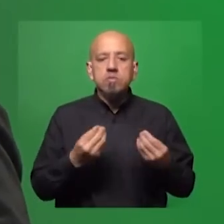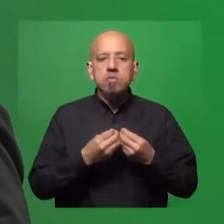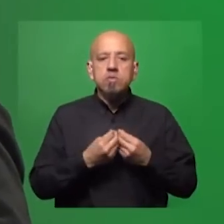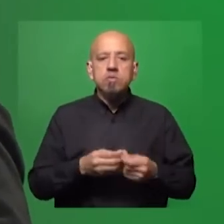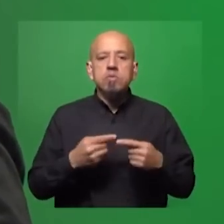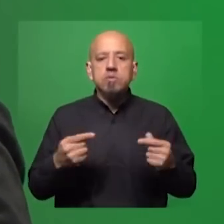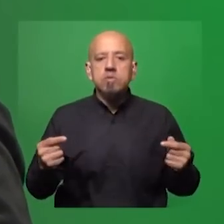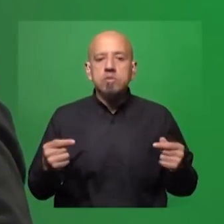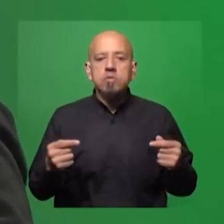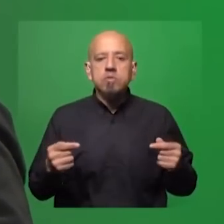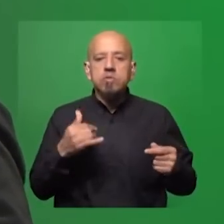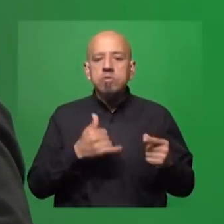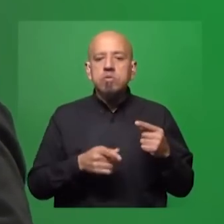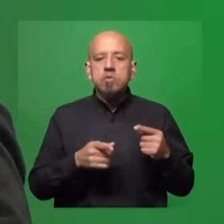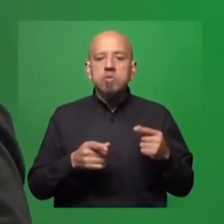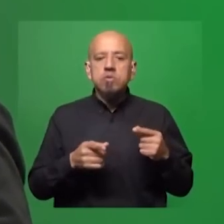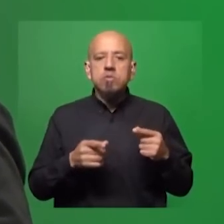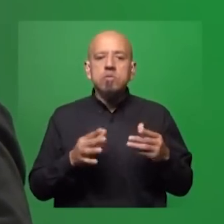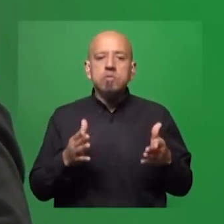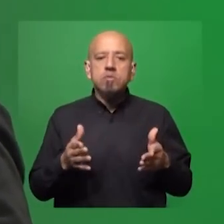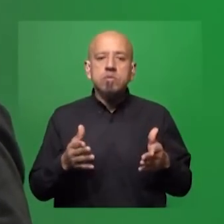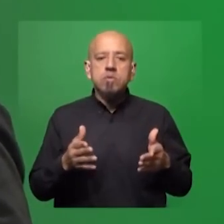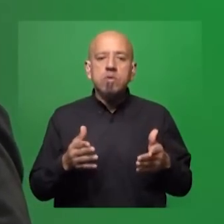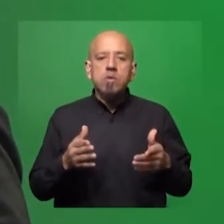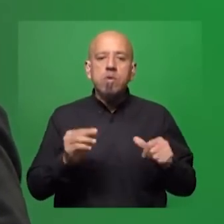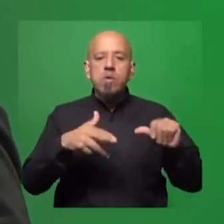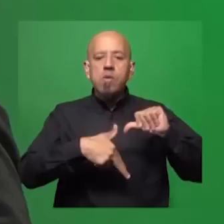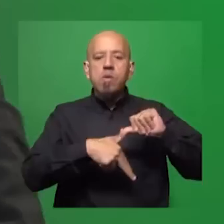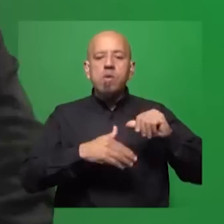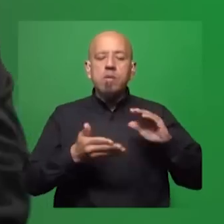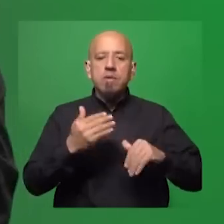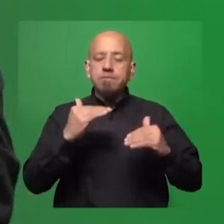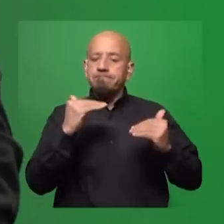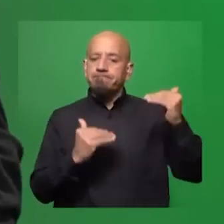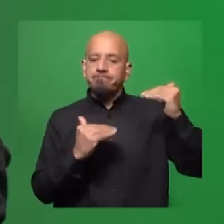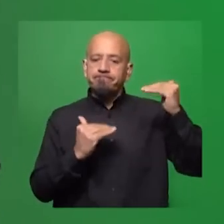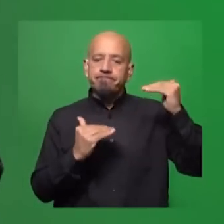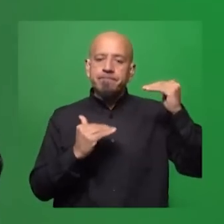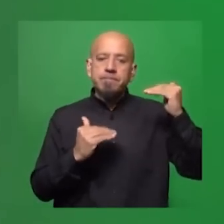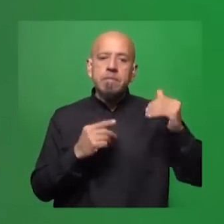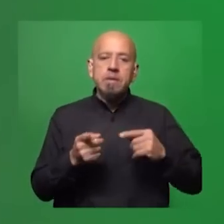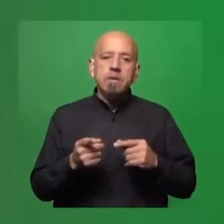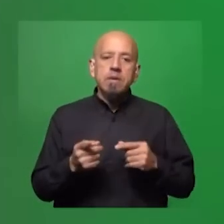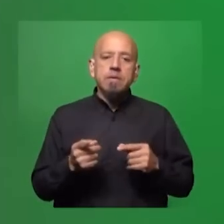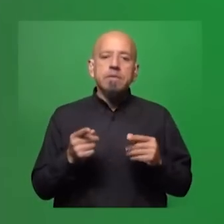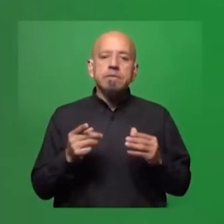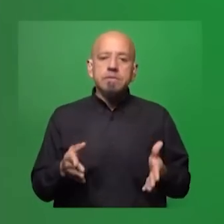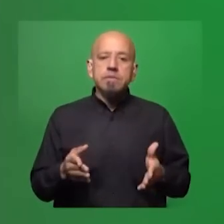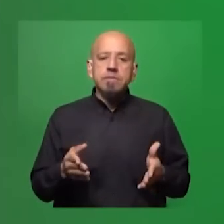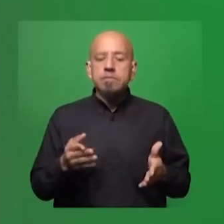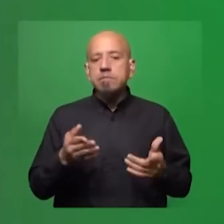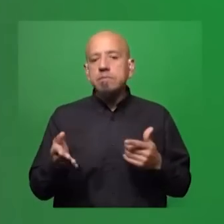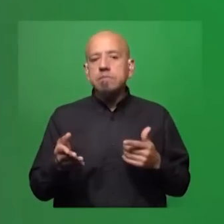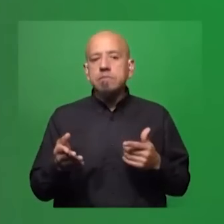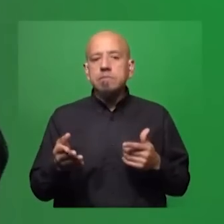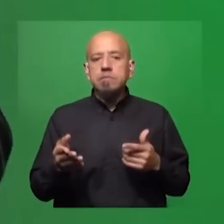Nosotros tenemos un título peor, que es el continente más desigual. Entonces, ahí para mí están los